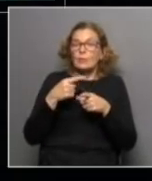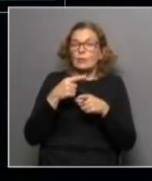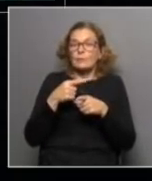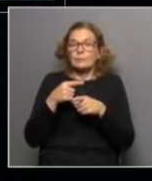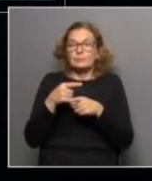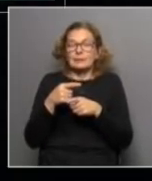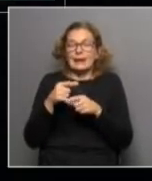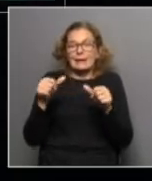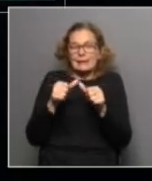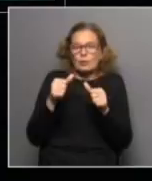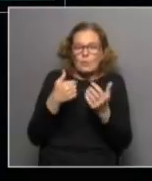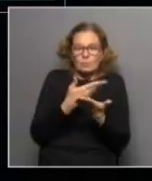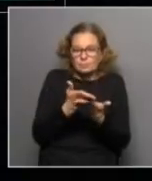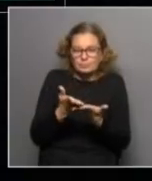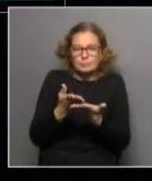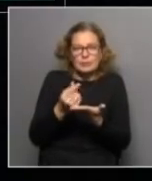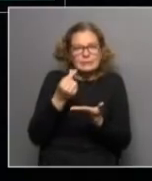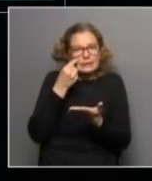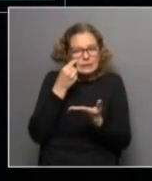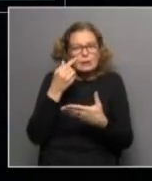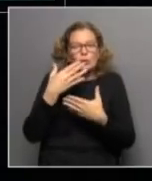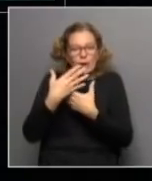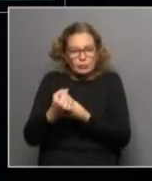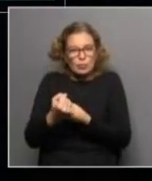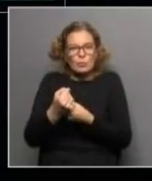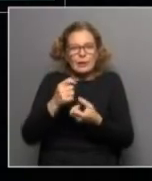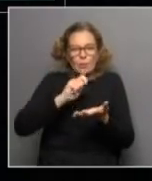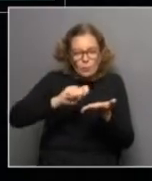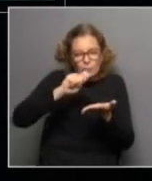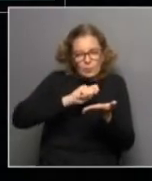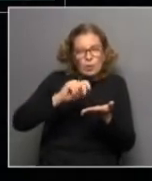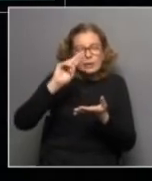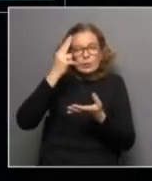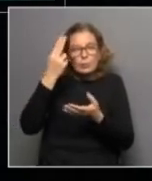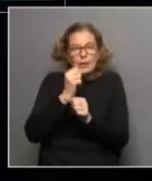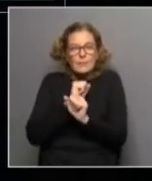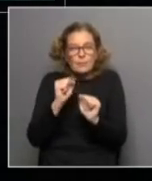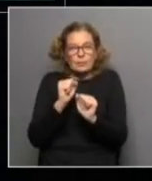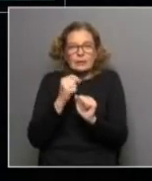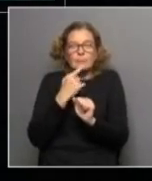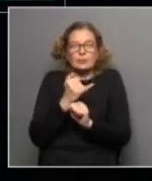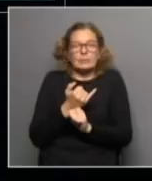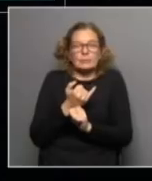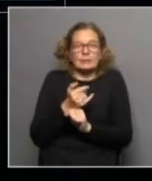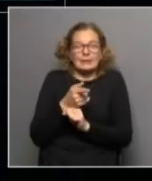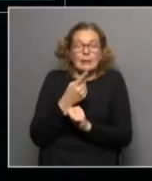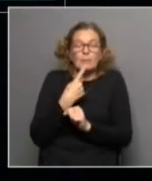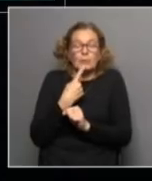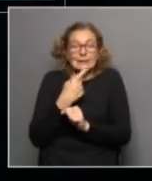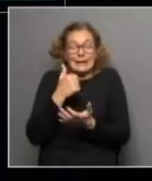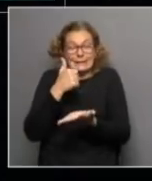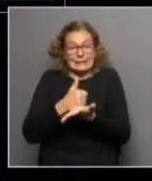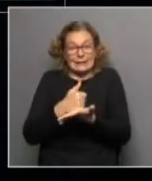como evidencia que ayude a que el Uruguay pueda tener esas políticas